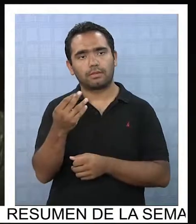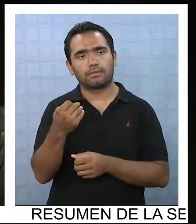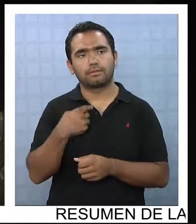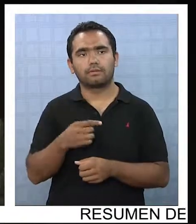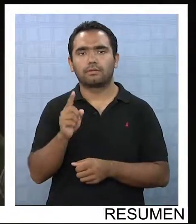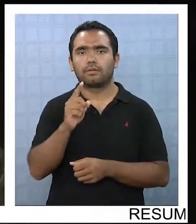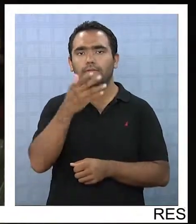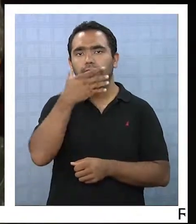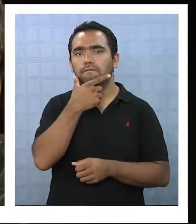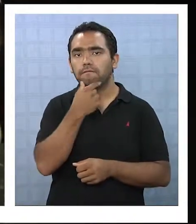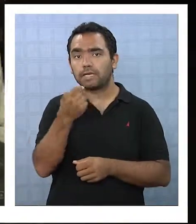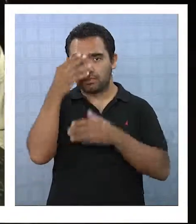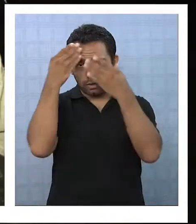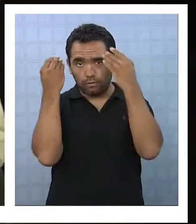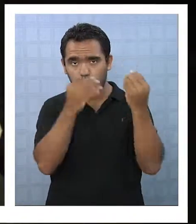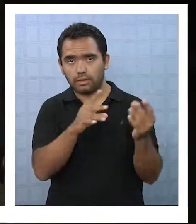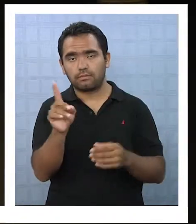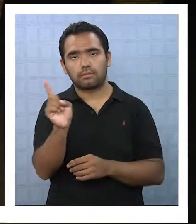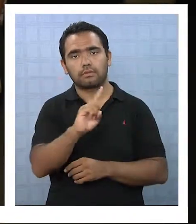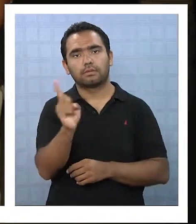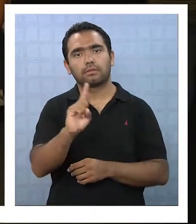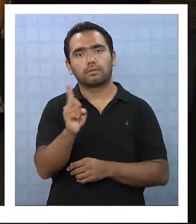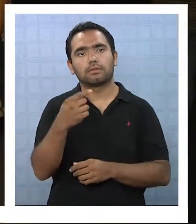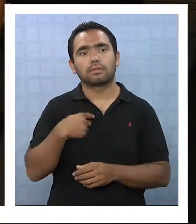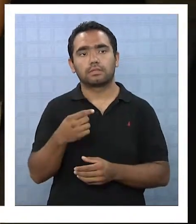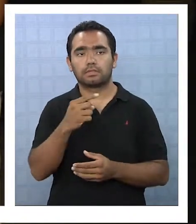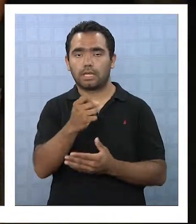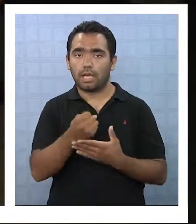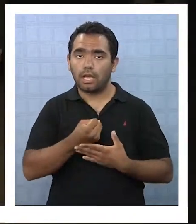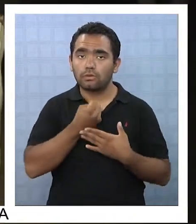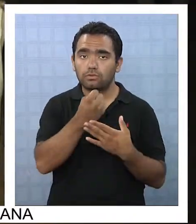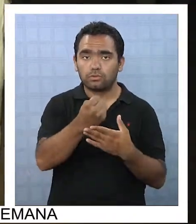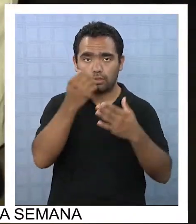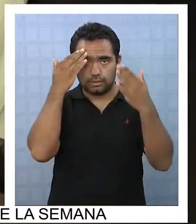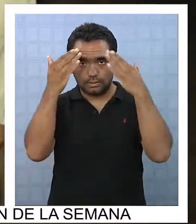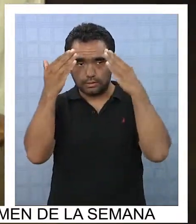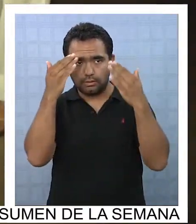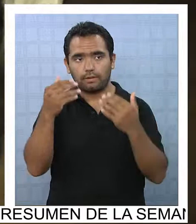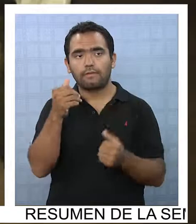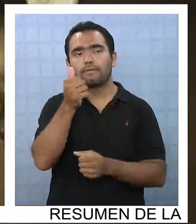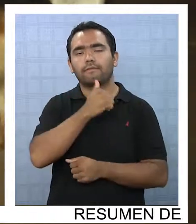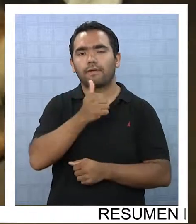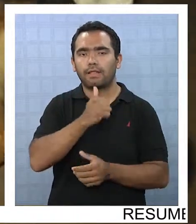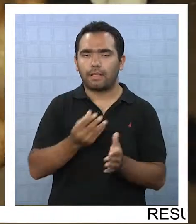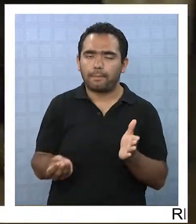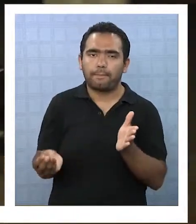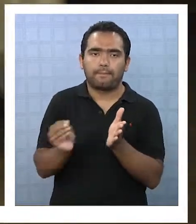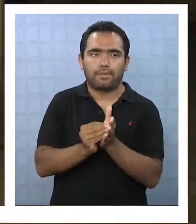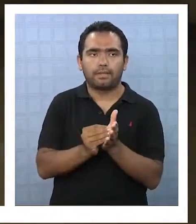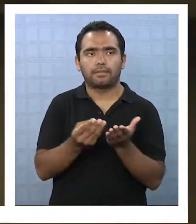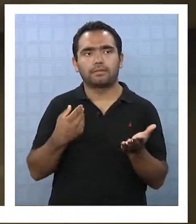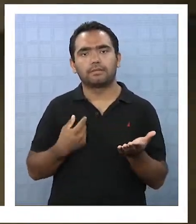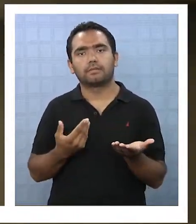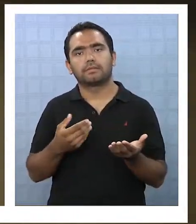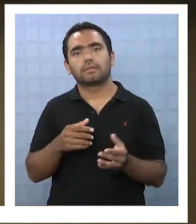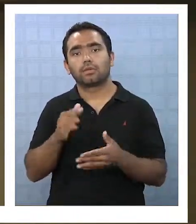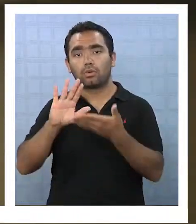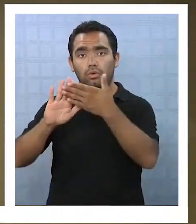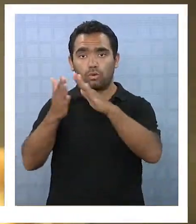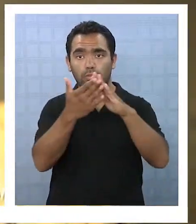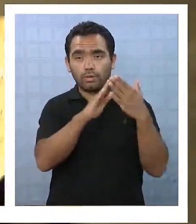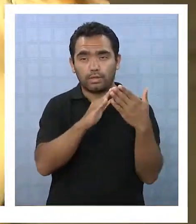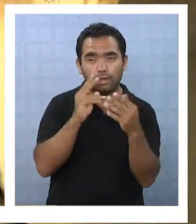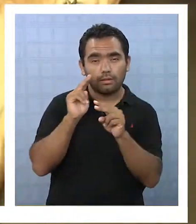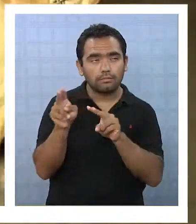no es fácil de olvidar. Y si bien ha existido ayuda emocional, esta ha sido insuficiente y tardía. La comunidad parece